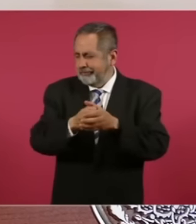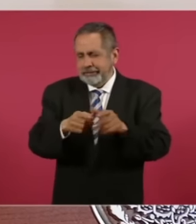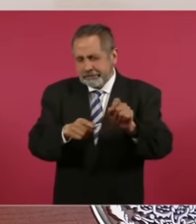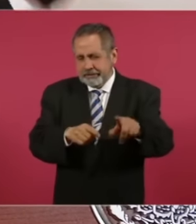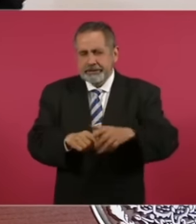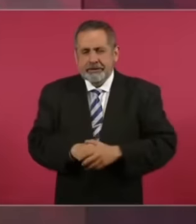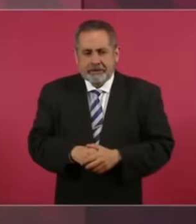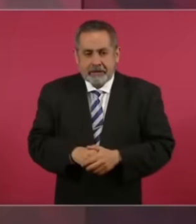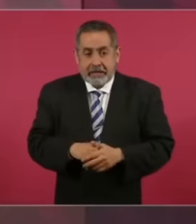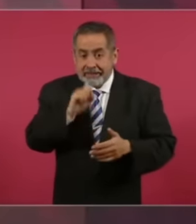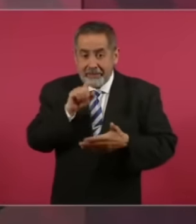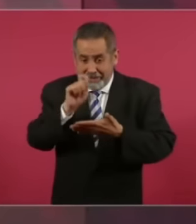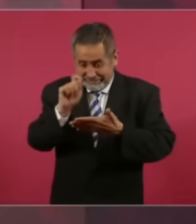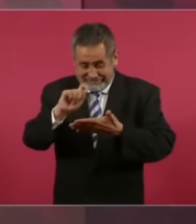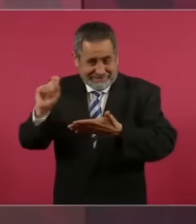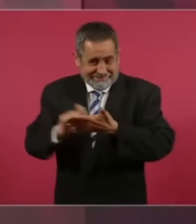También por escrito